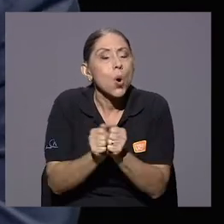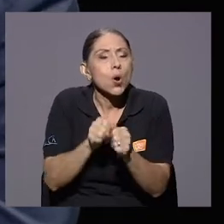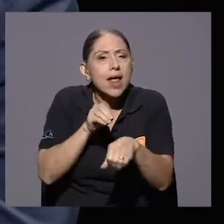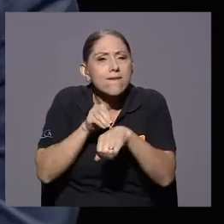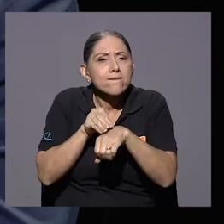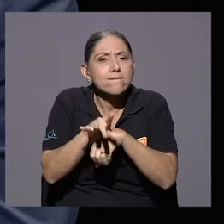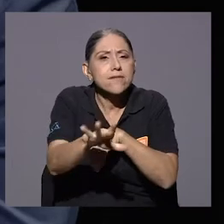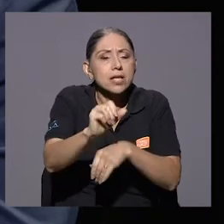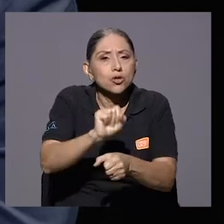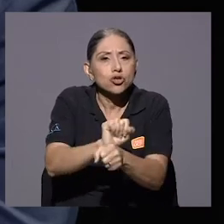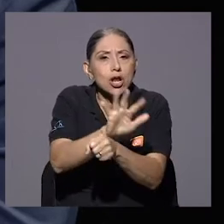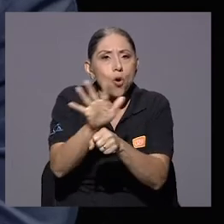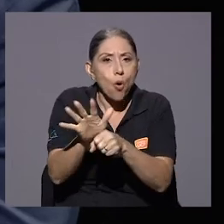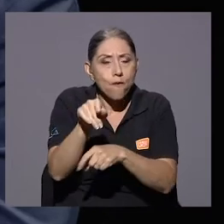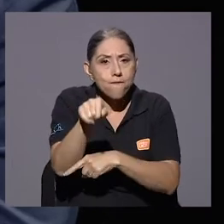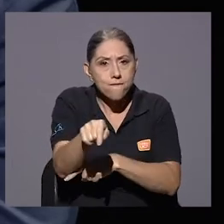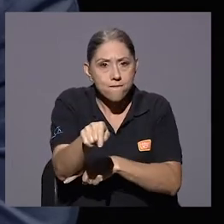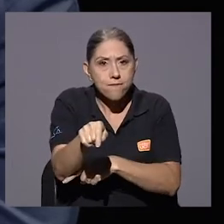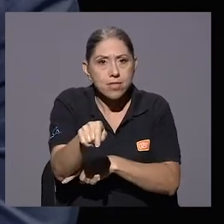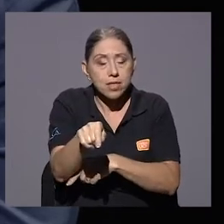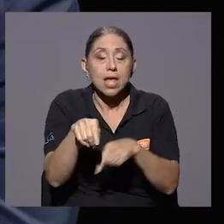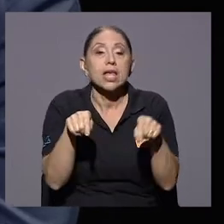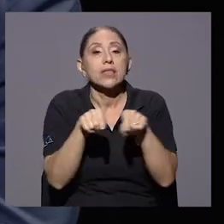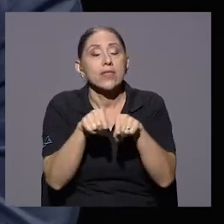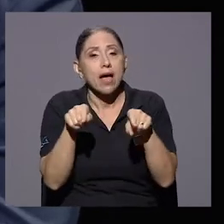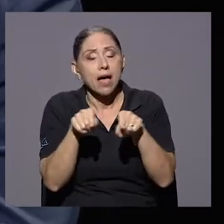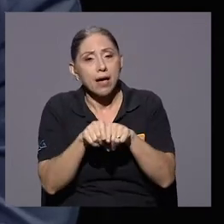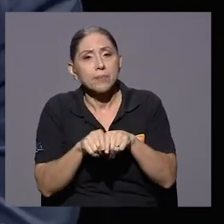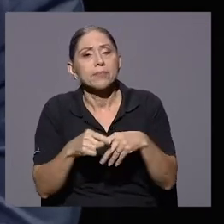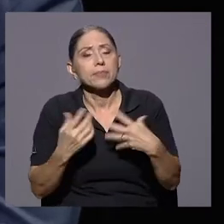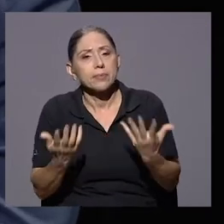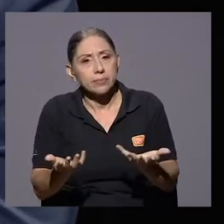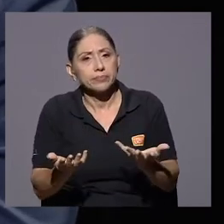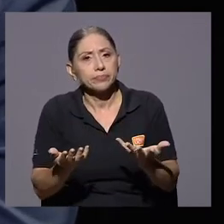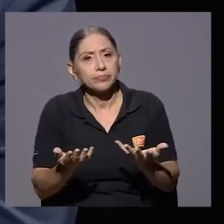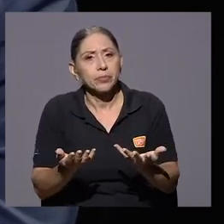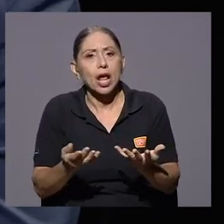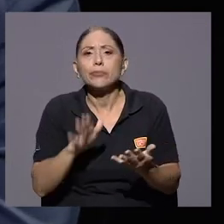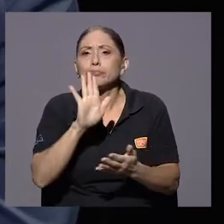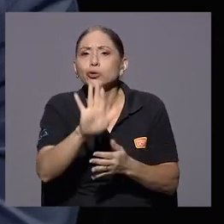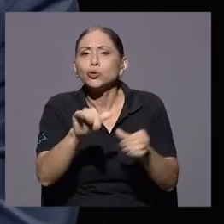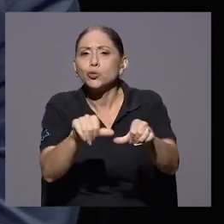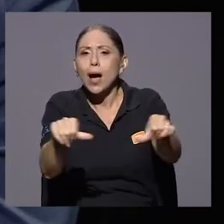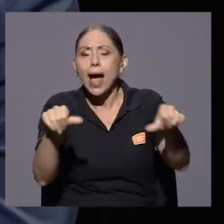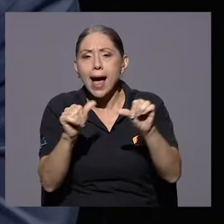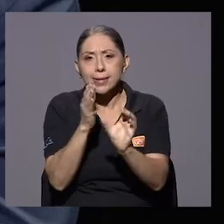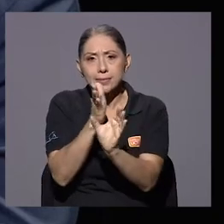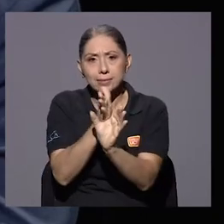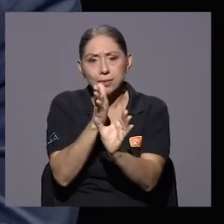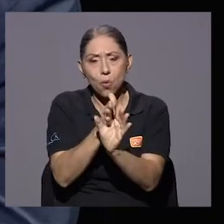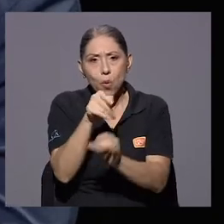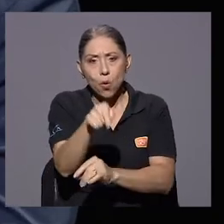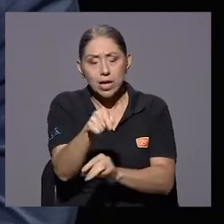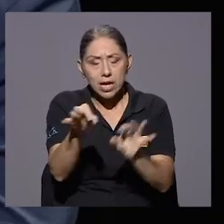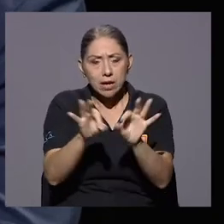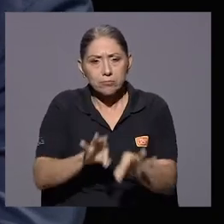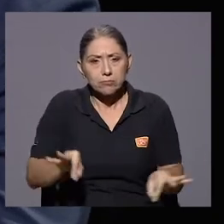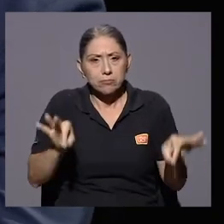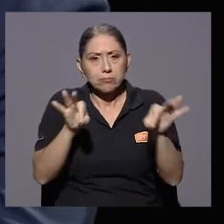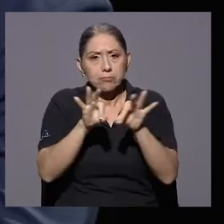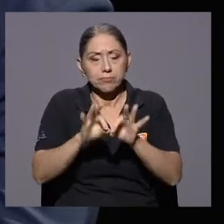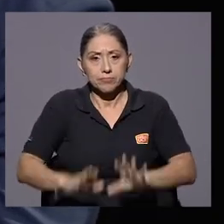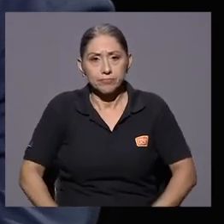contagio, sino también, don Malo, la parte psicológica. Uno tiene una